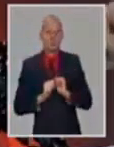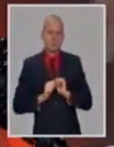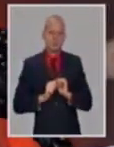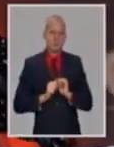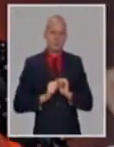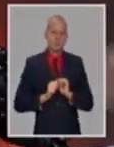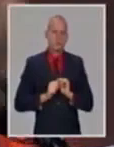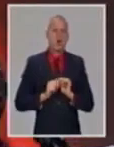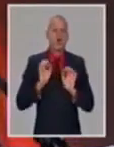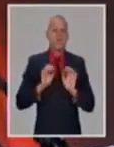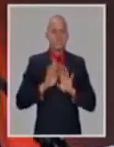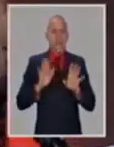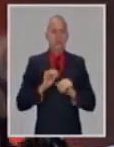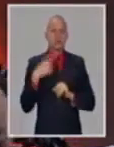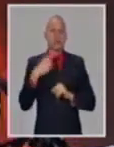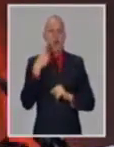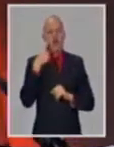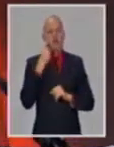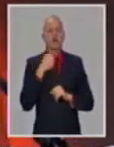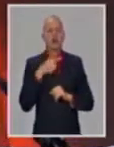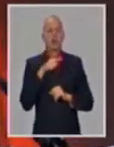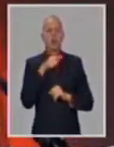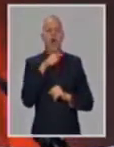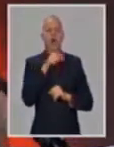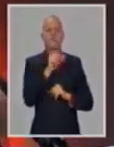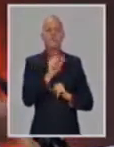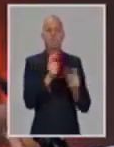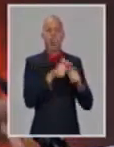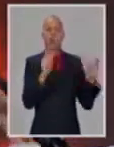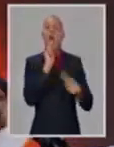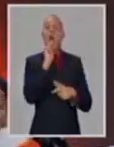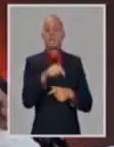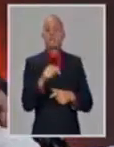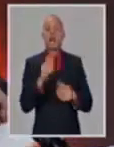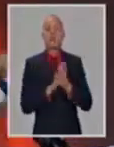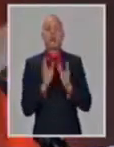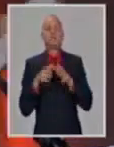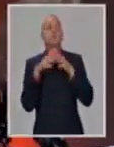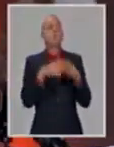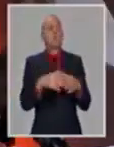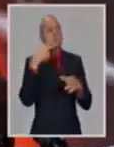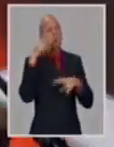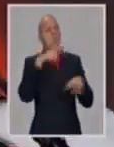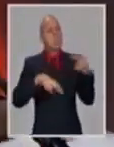situaciones, está pasando esto aquí, vamos a ver qué pasa, y los fallecidos. La siguiente,